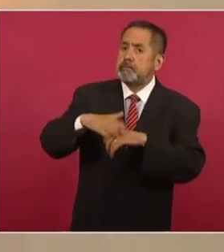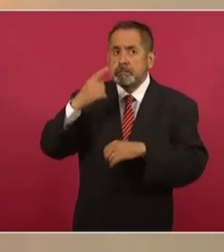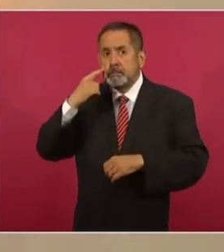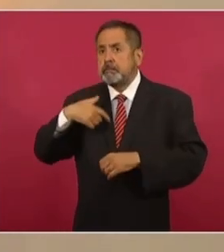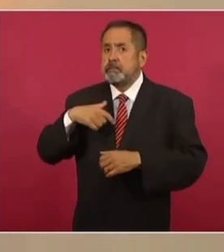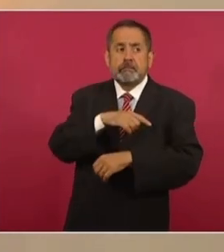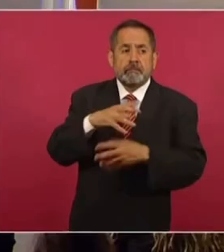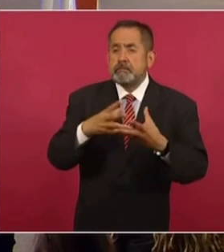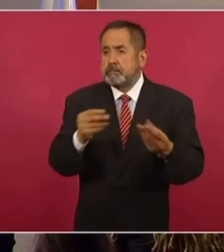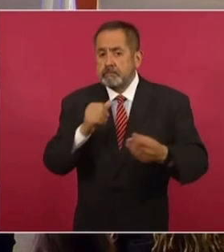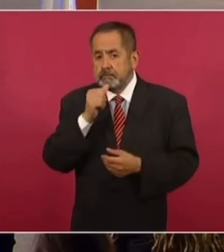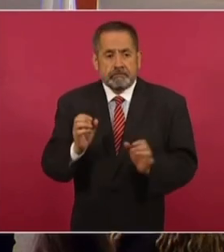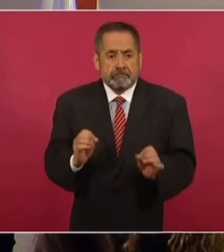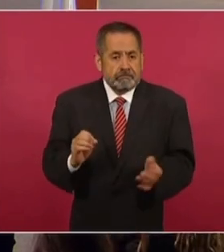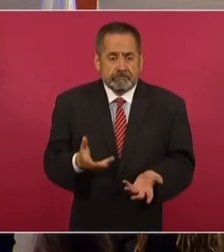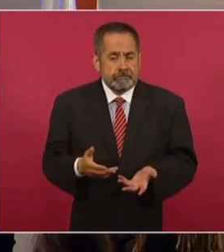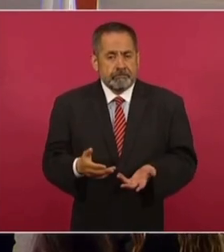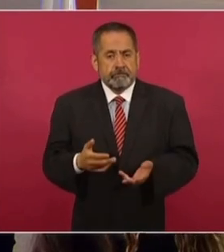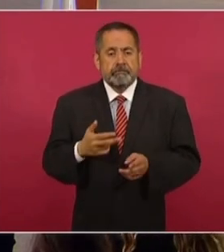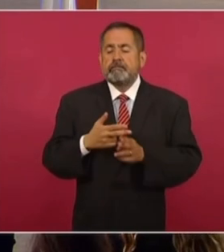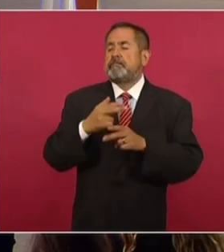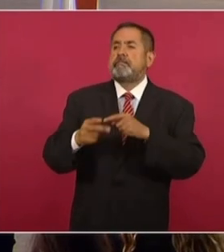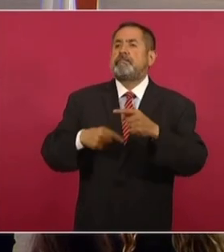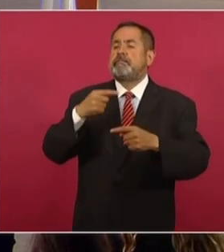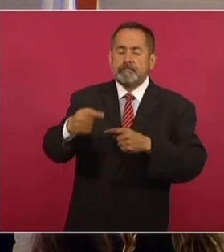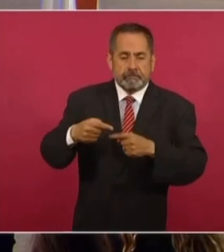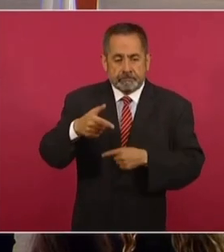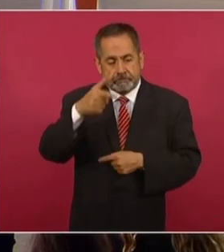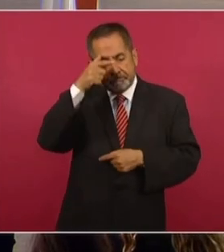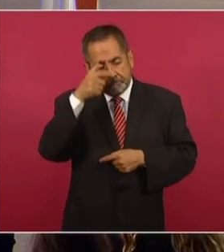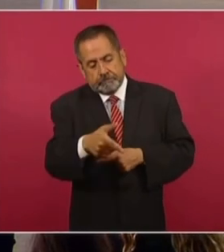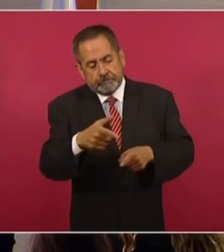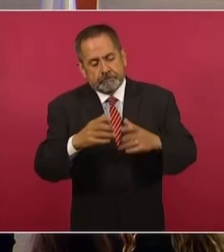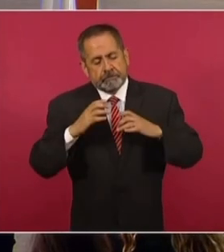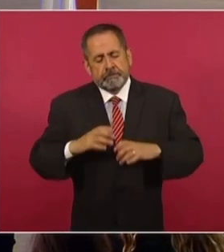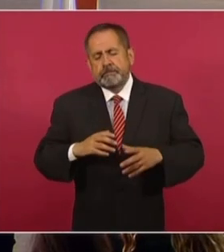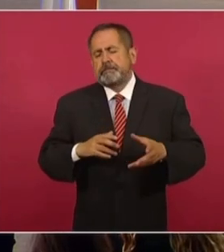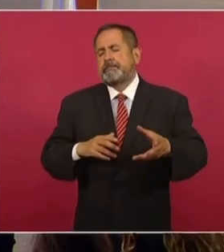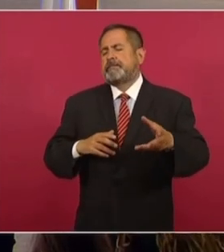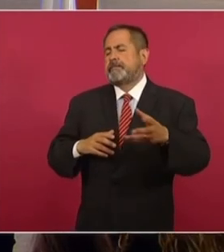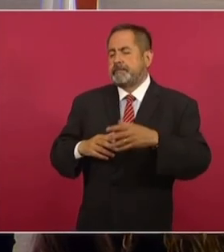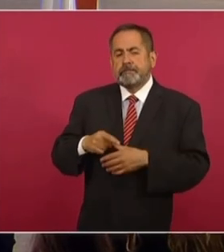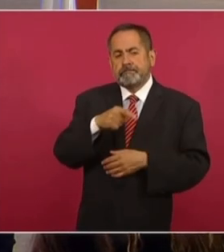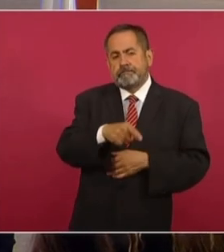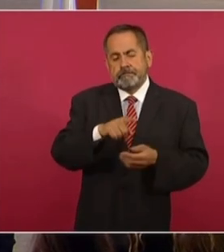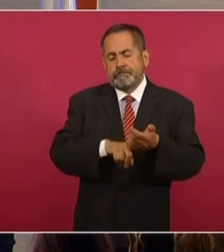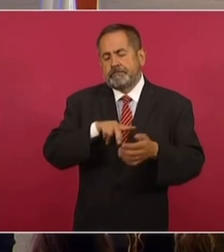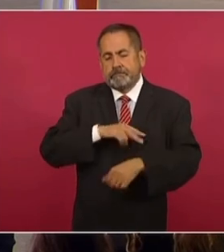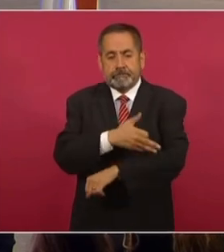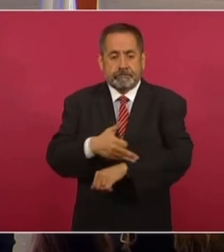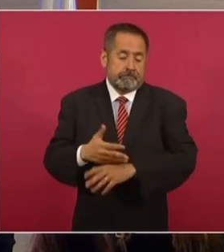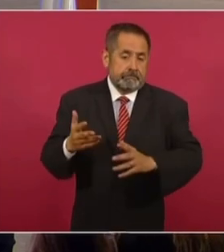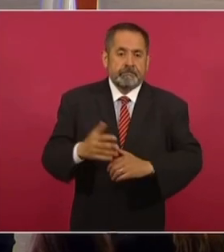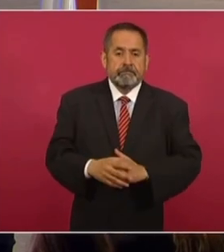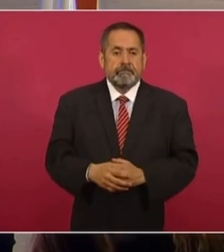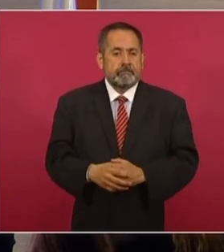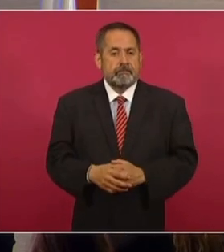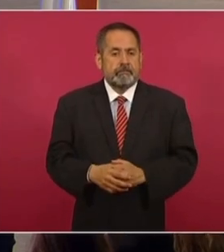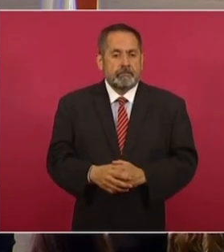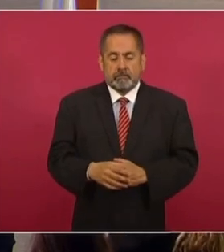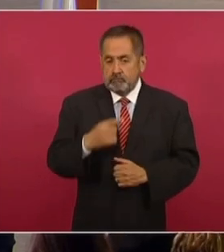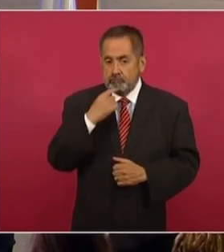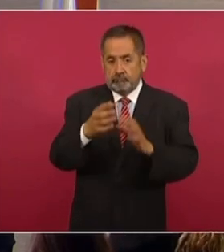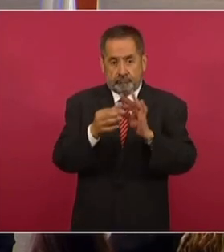conocido la privación de la libertad hasta que ellos ubican e identifican ya en los servicios forenses el cuerpo de la víctima. Quiero